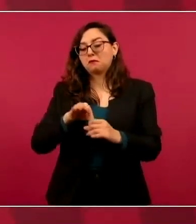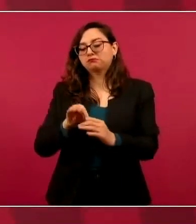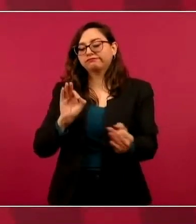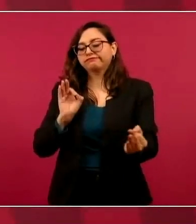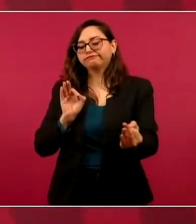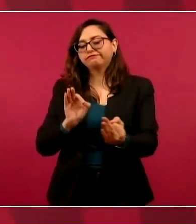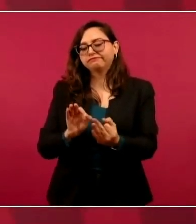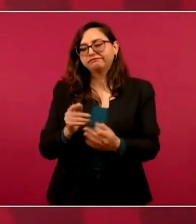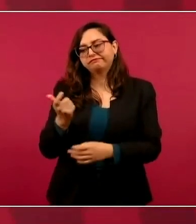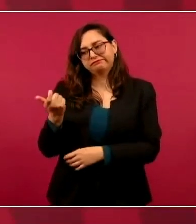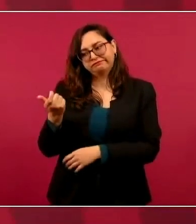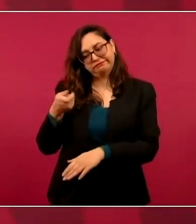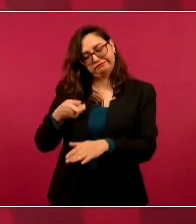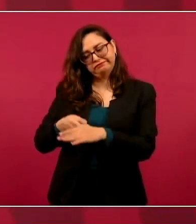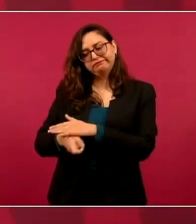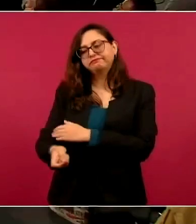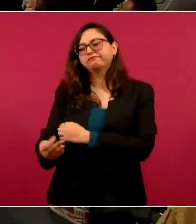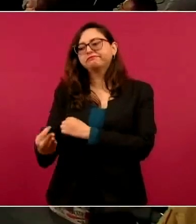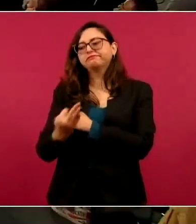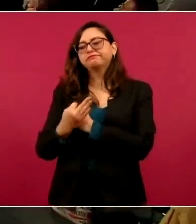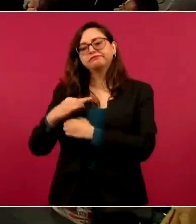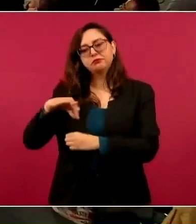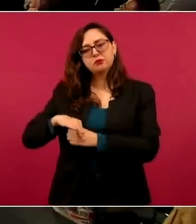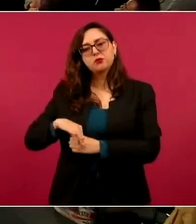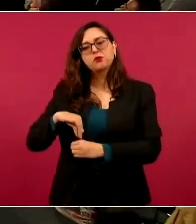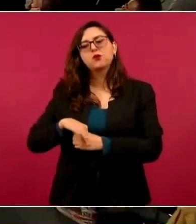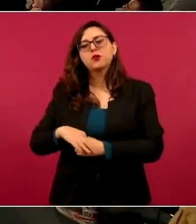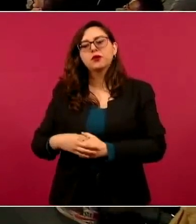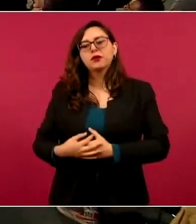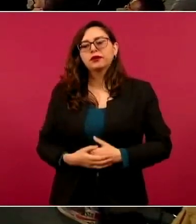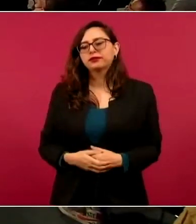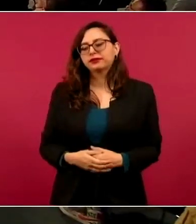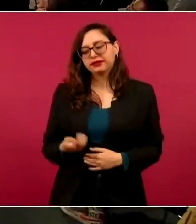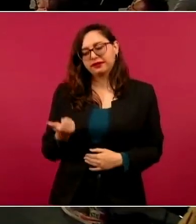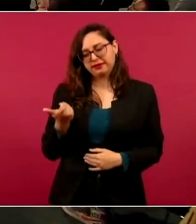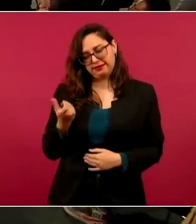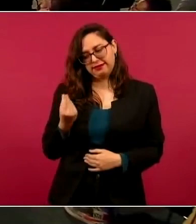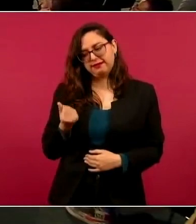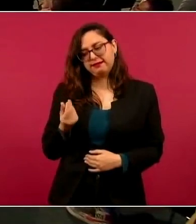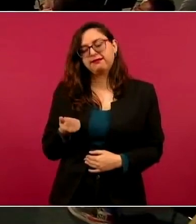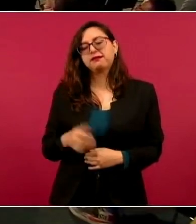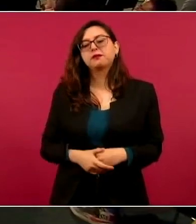materiales de construcción y dinero en efectivo.